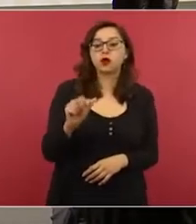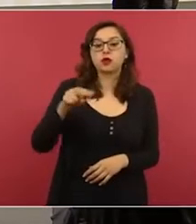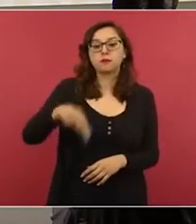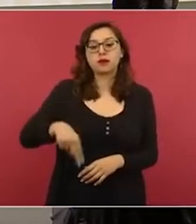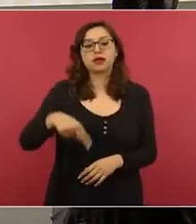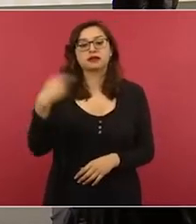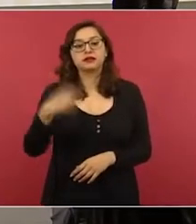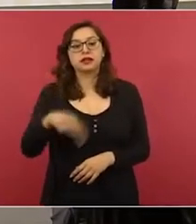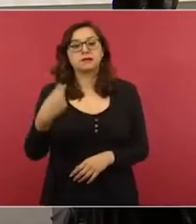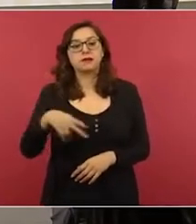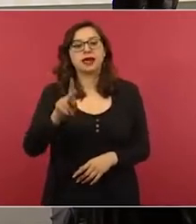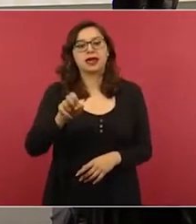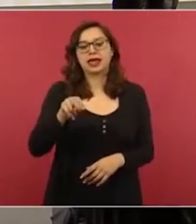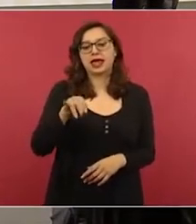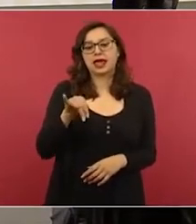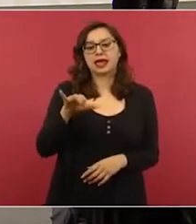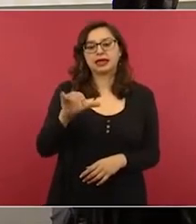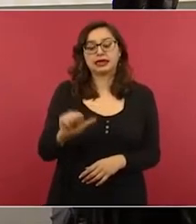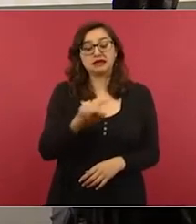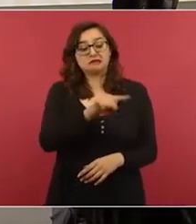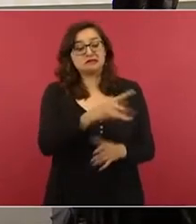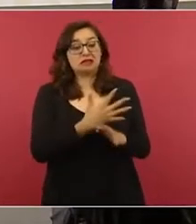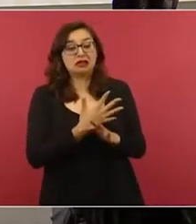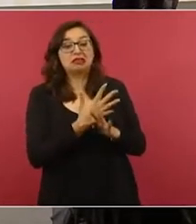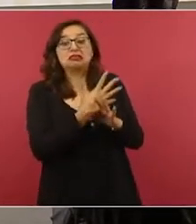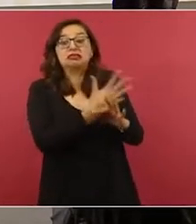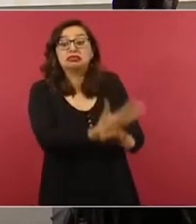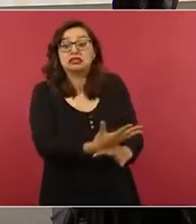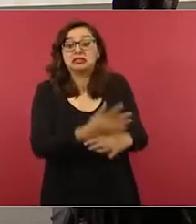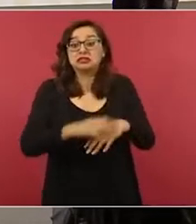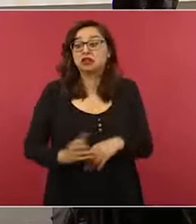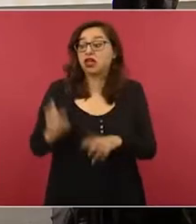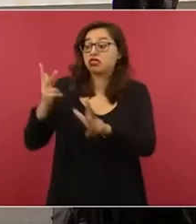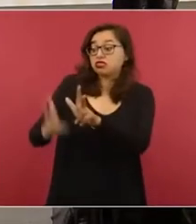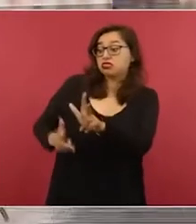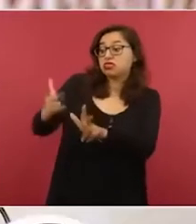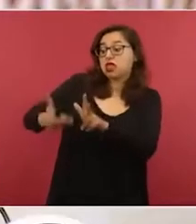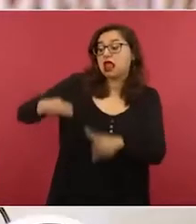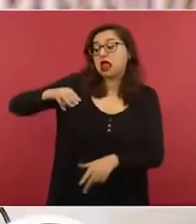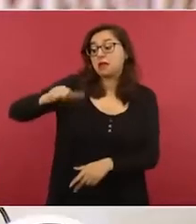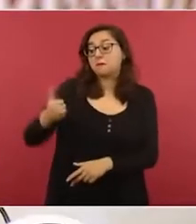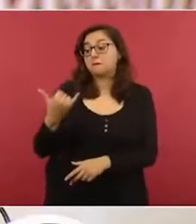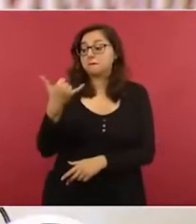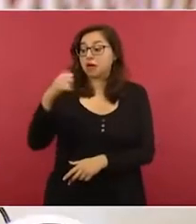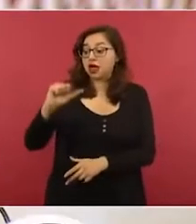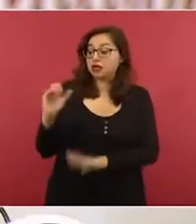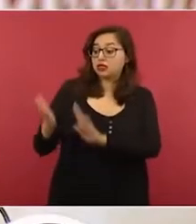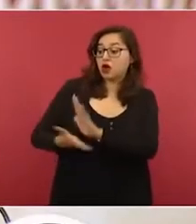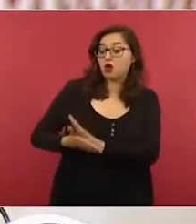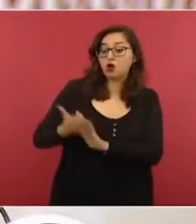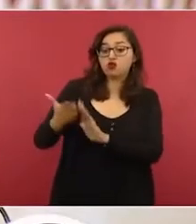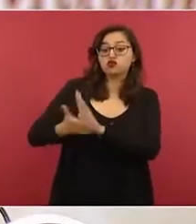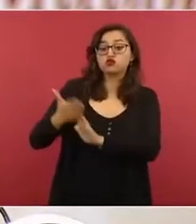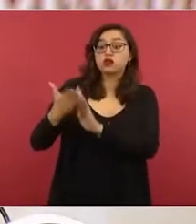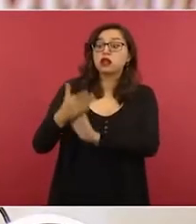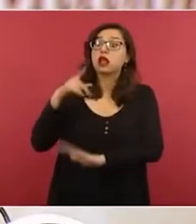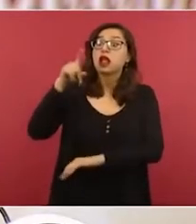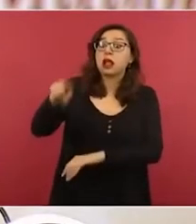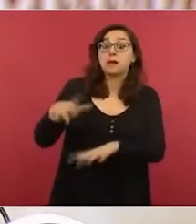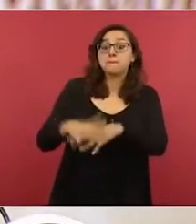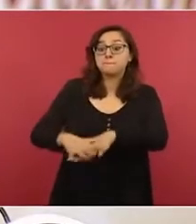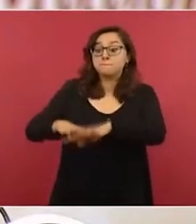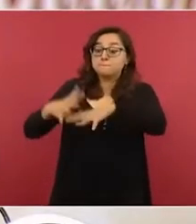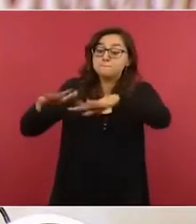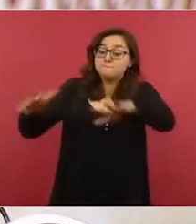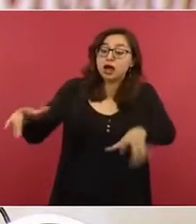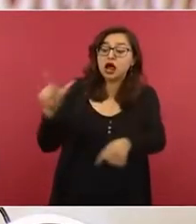López Rabadán, quien asegura que con la construcción del Tren Maya el gobierno hasta cambiará el